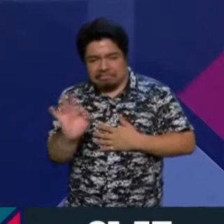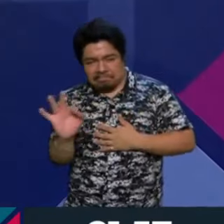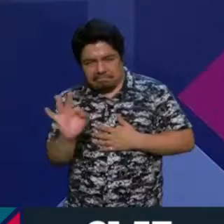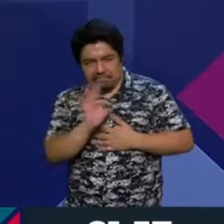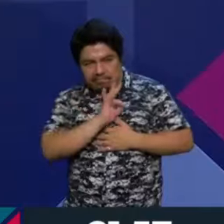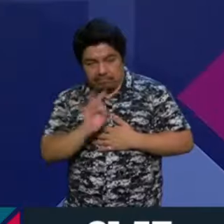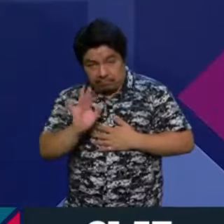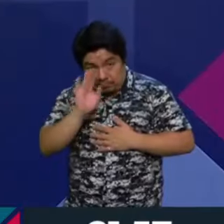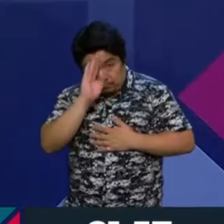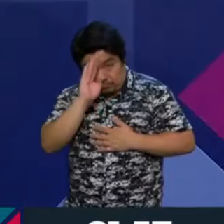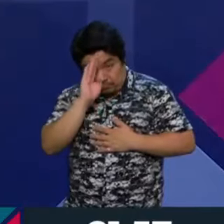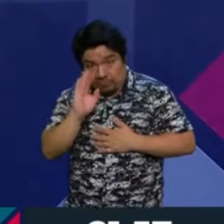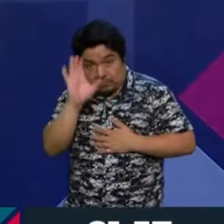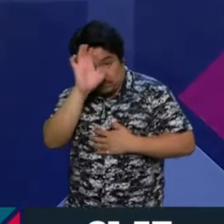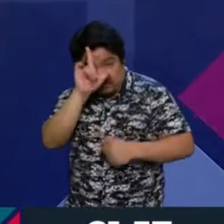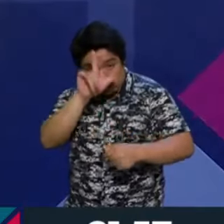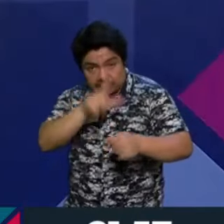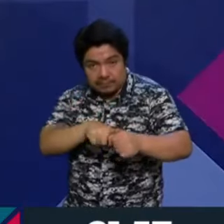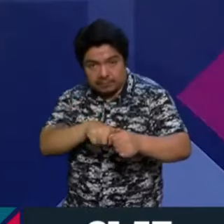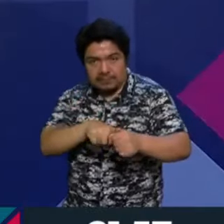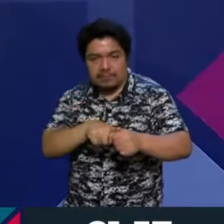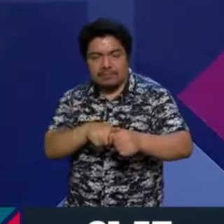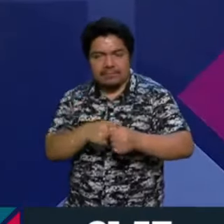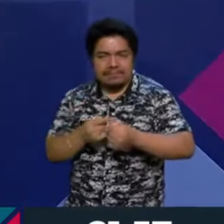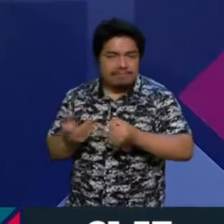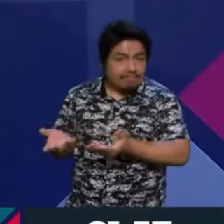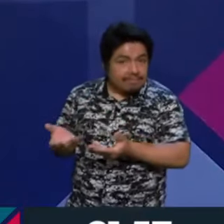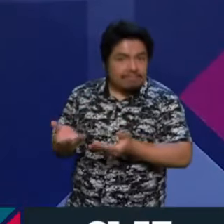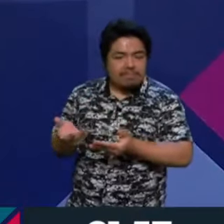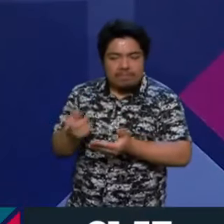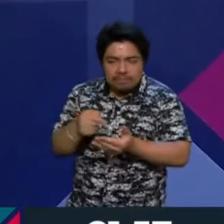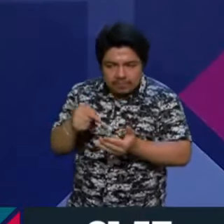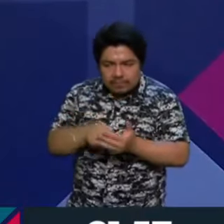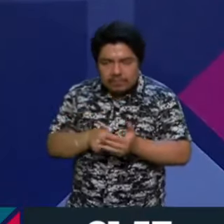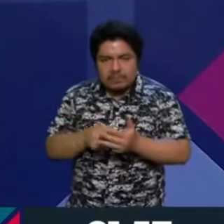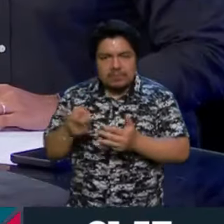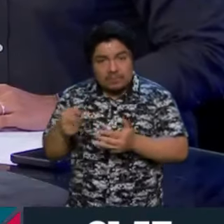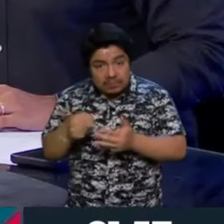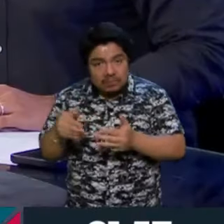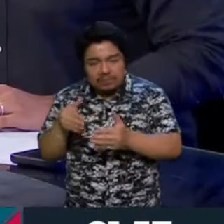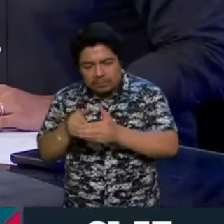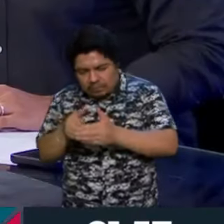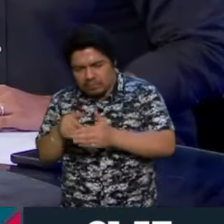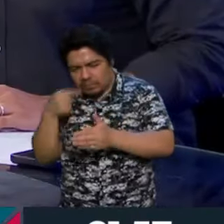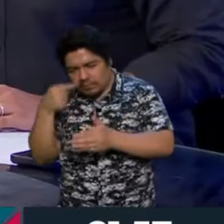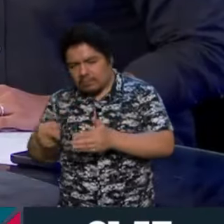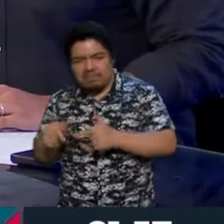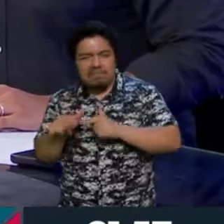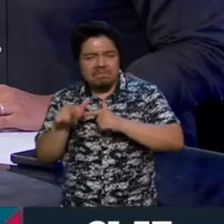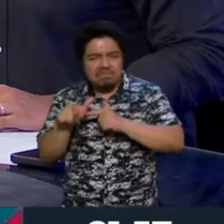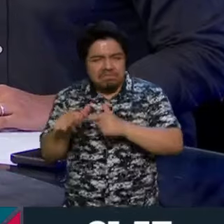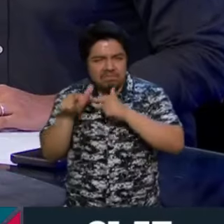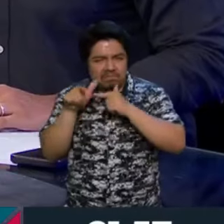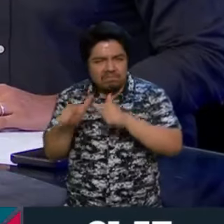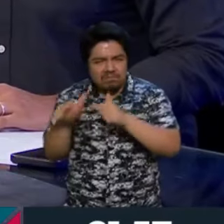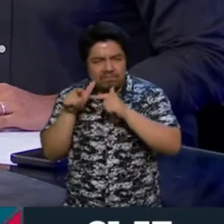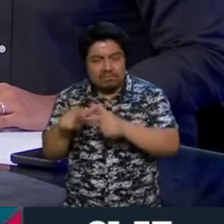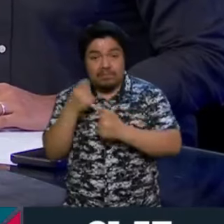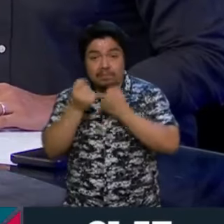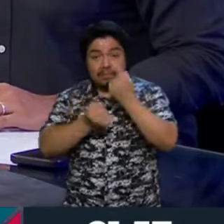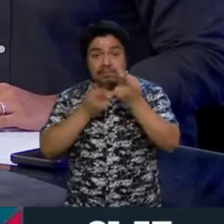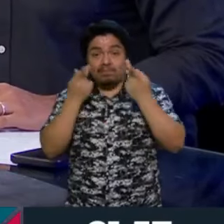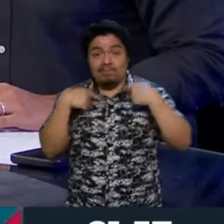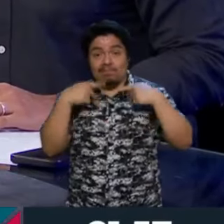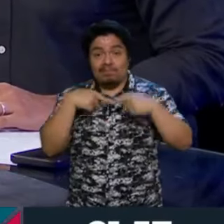considerar la cultura. Es este espacio y esta trinchera donde seguirán expresándose personajes